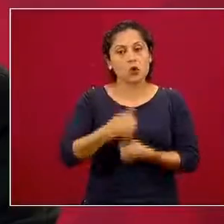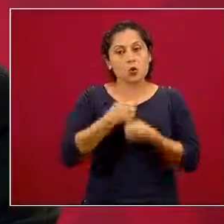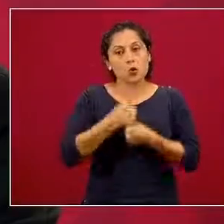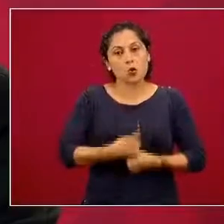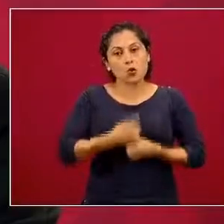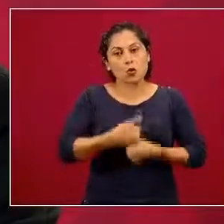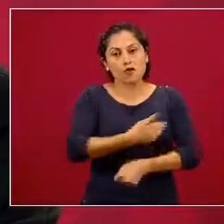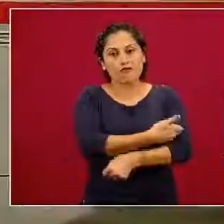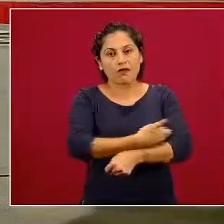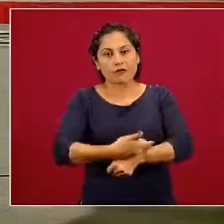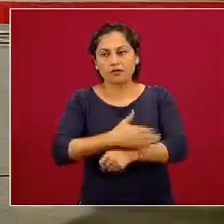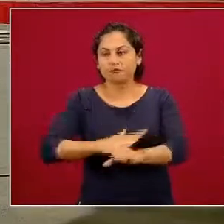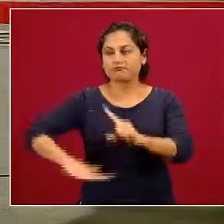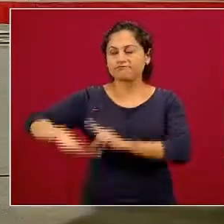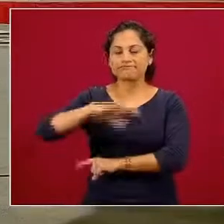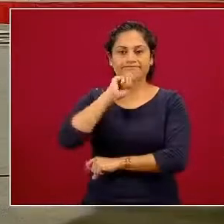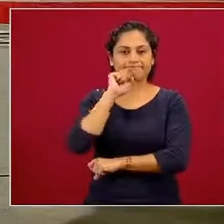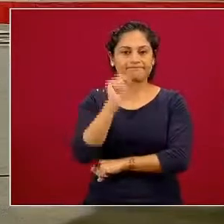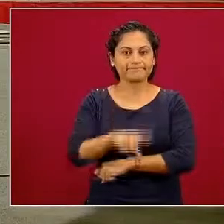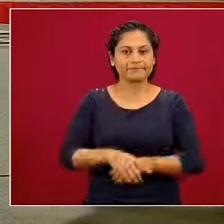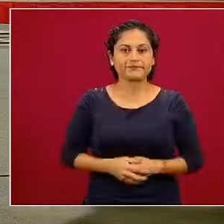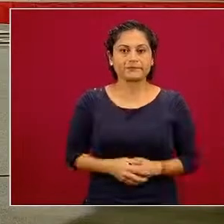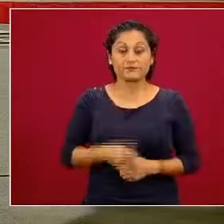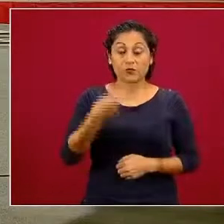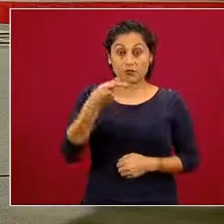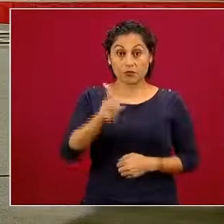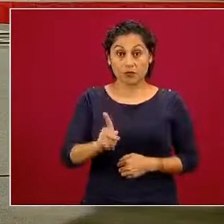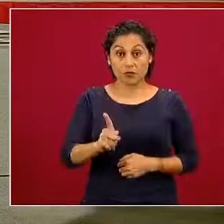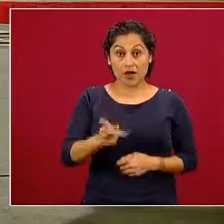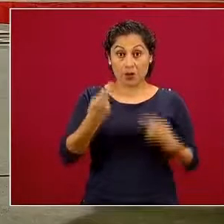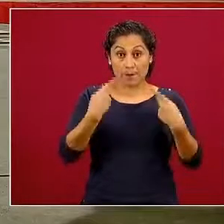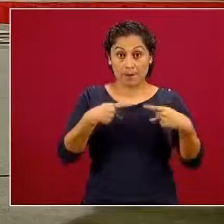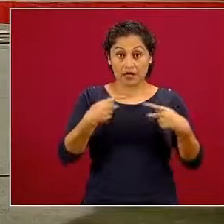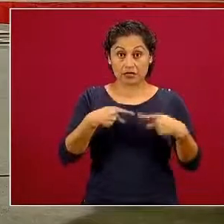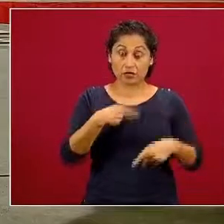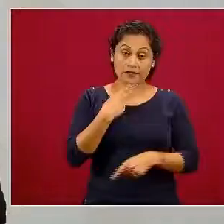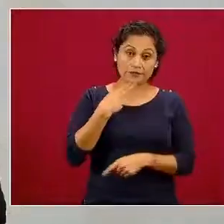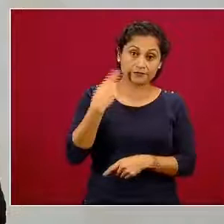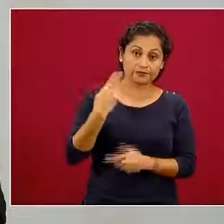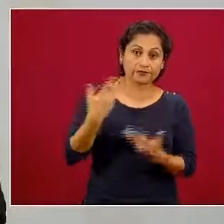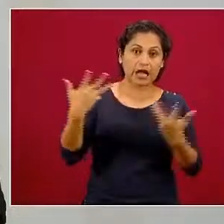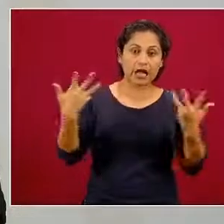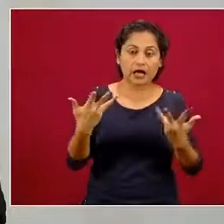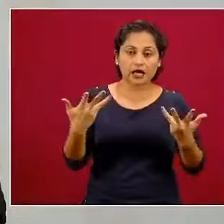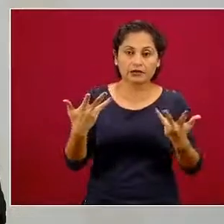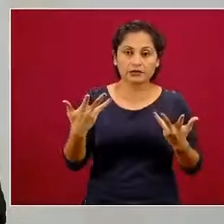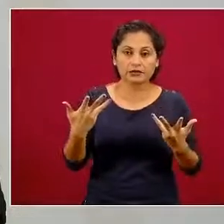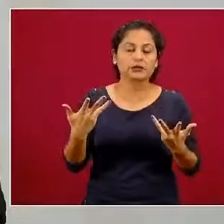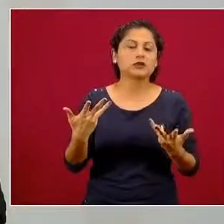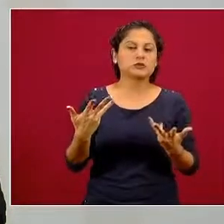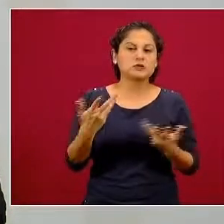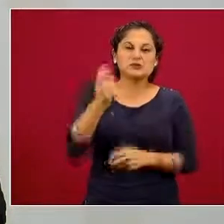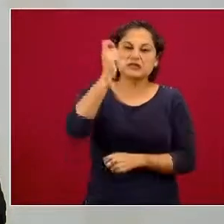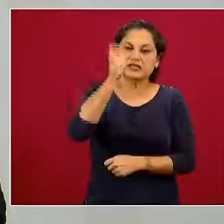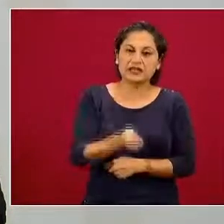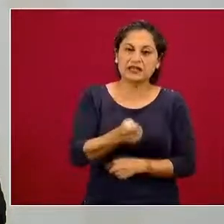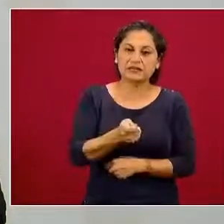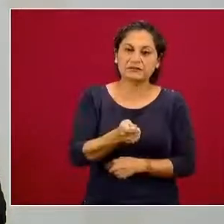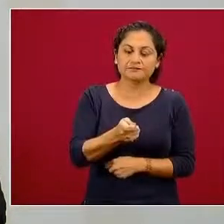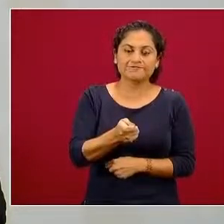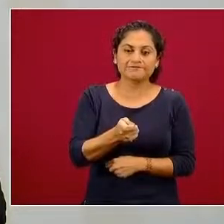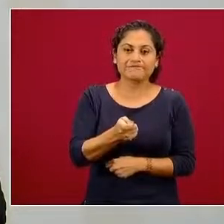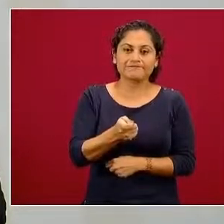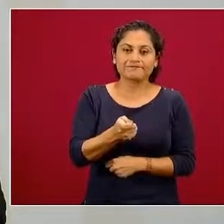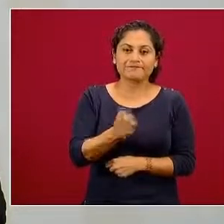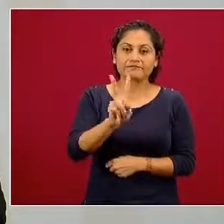familia y la sociedad. Pero para la persona que realiza este tipo de acto deliberado, significa que ha tentado contra el valor